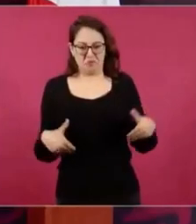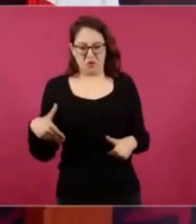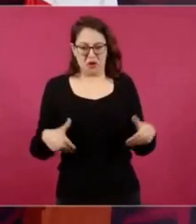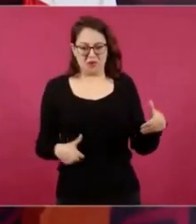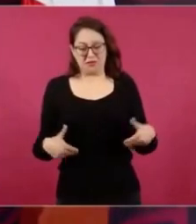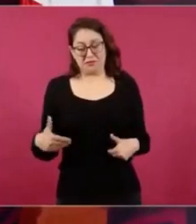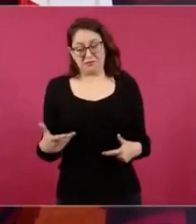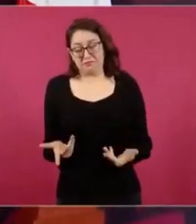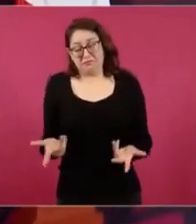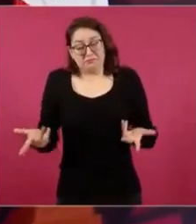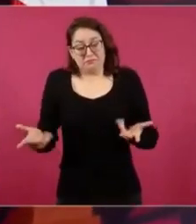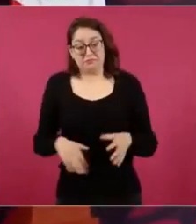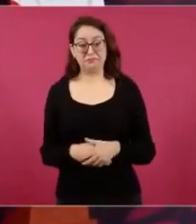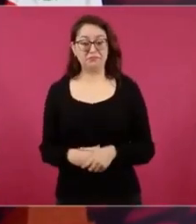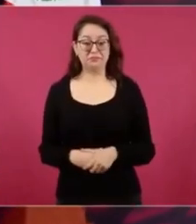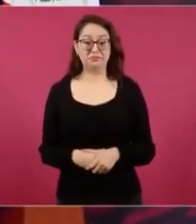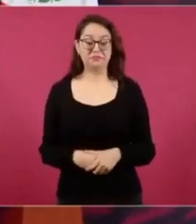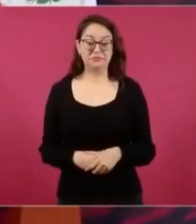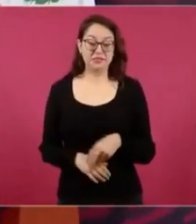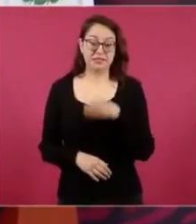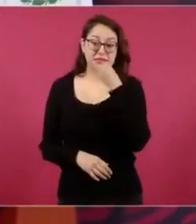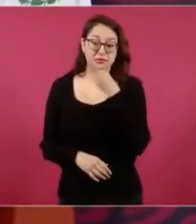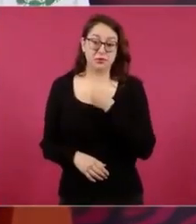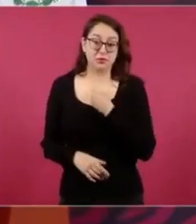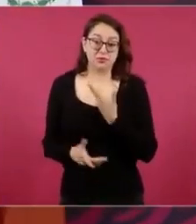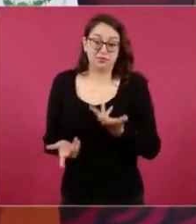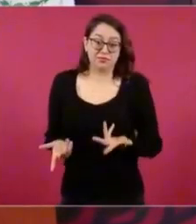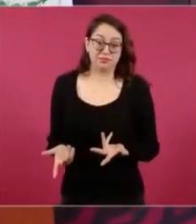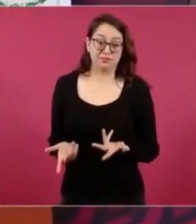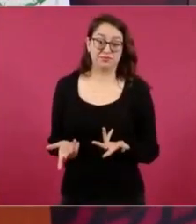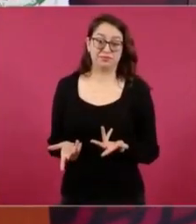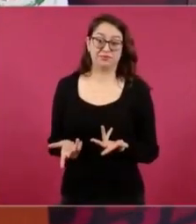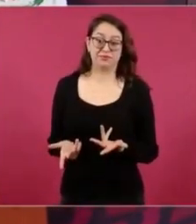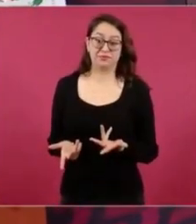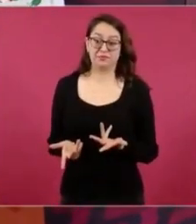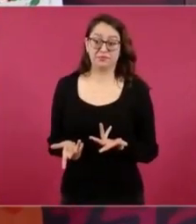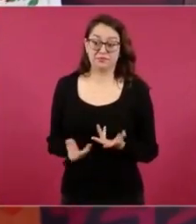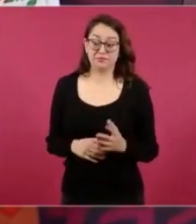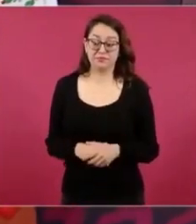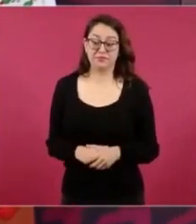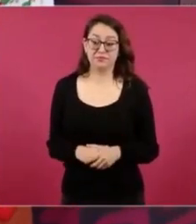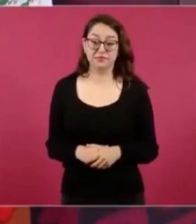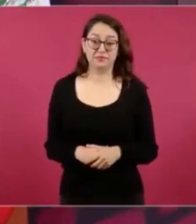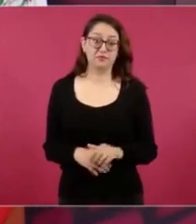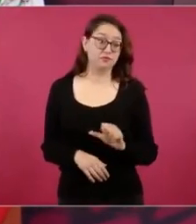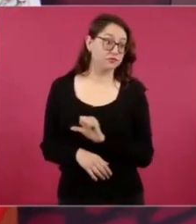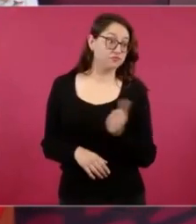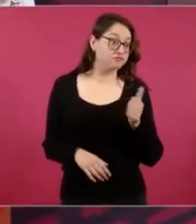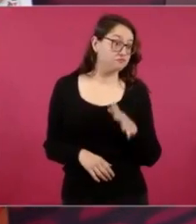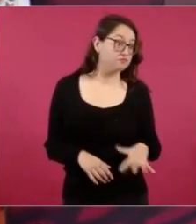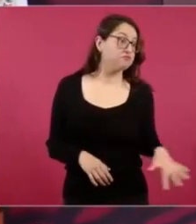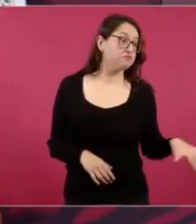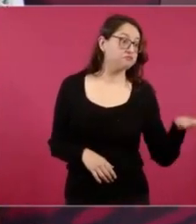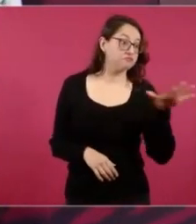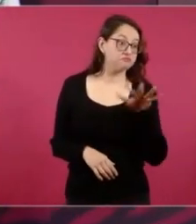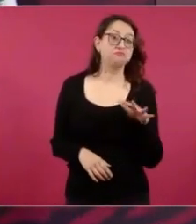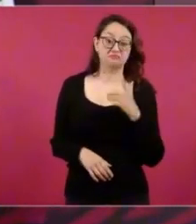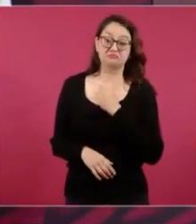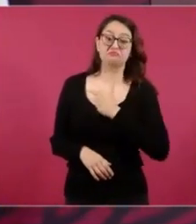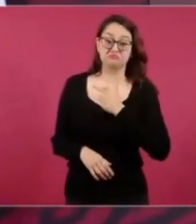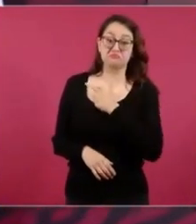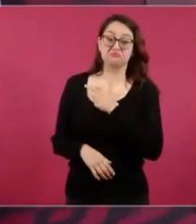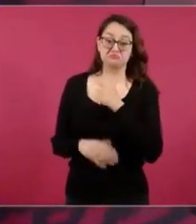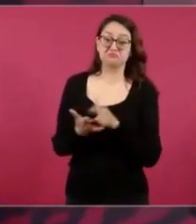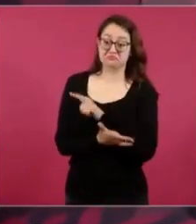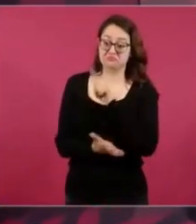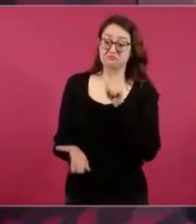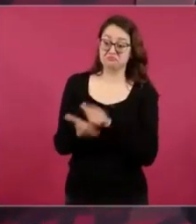Sí, les agrada el que se haya aprobado